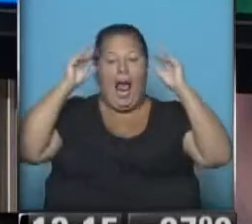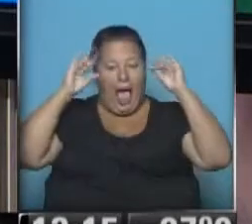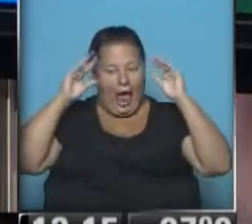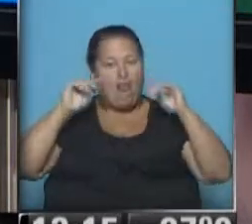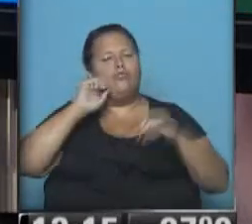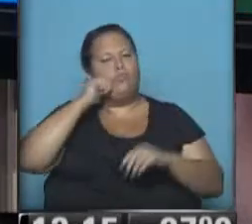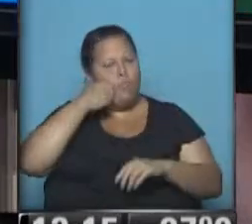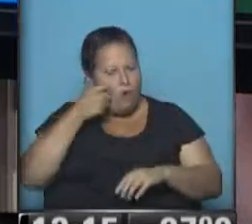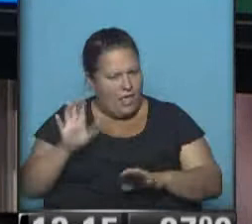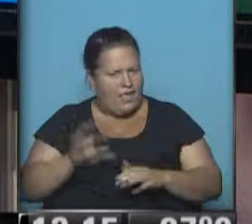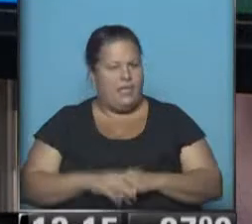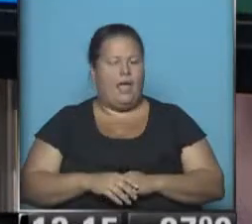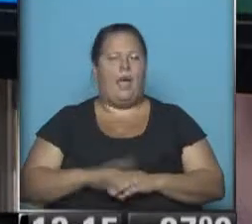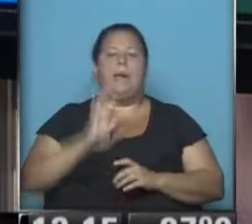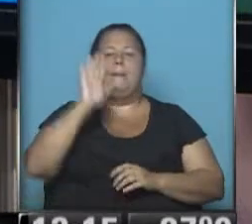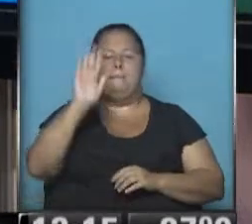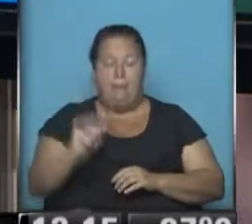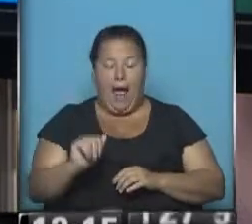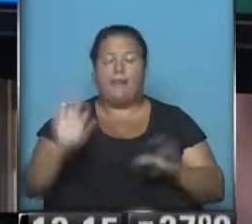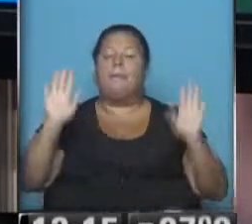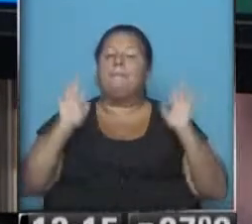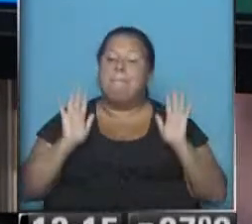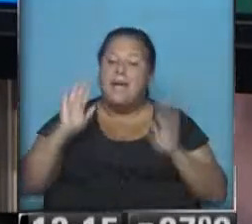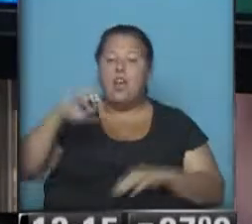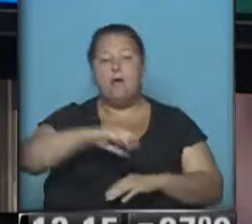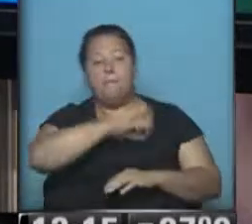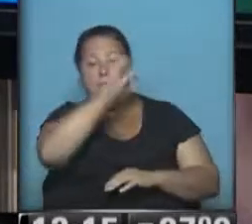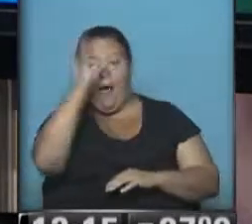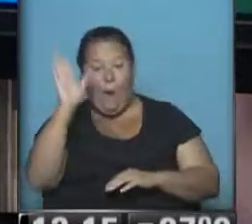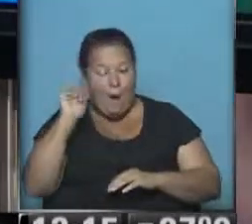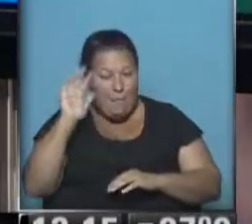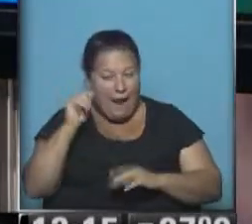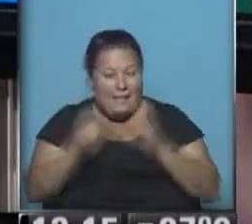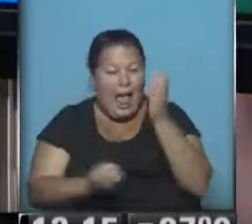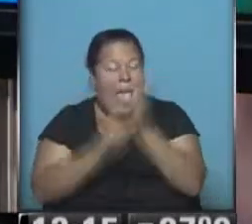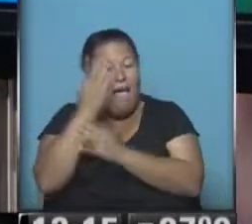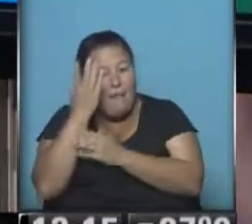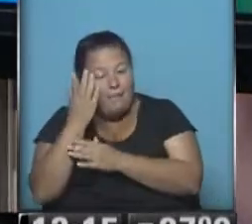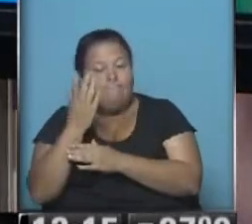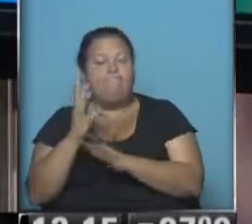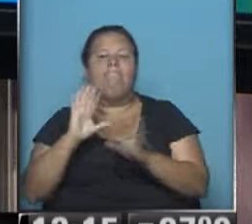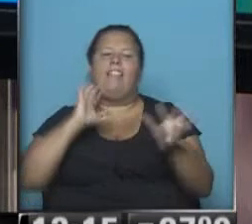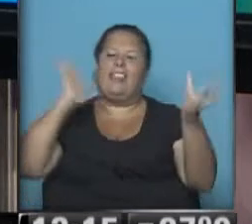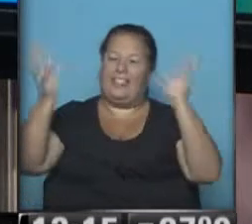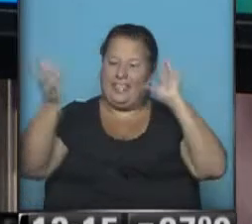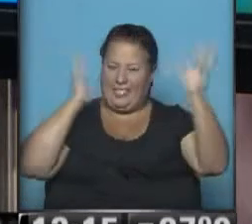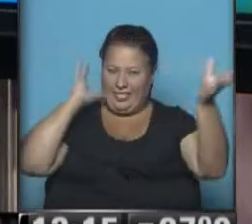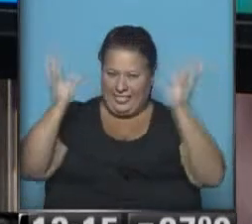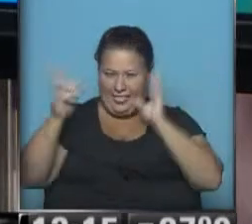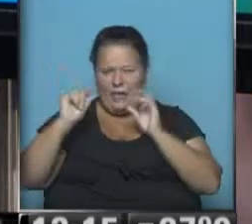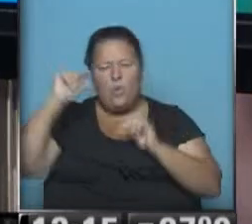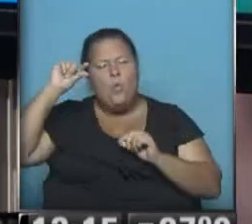ser muy agradable. Hacia el martes. Espero a la madrugada del martes. A la mañana, tiempo inestable.